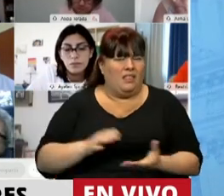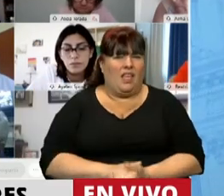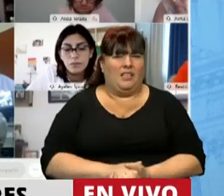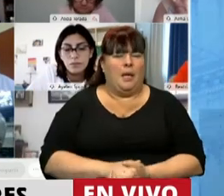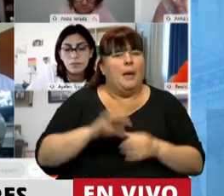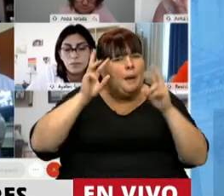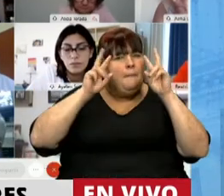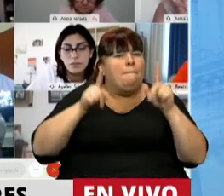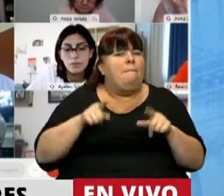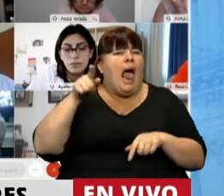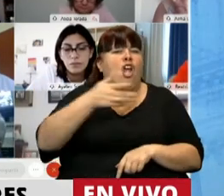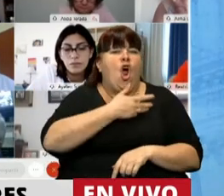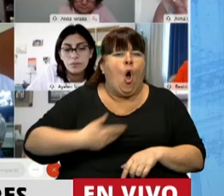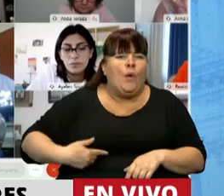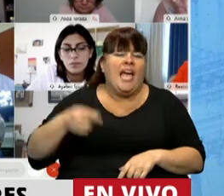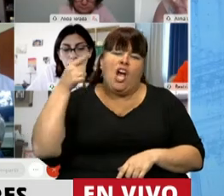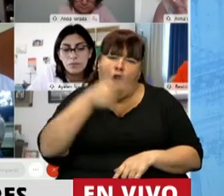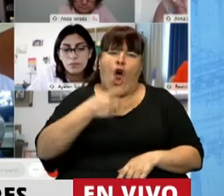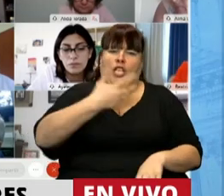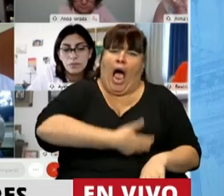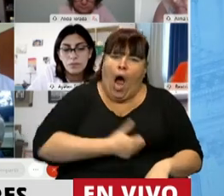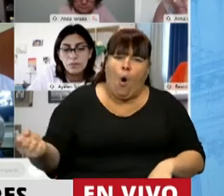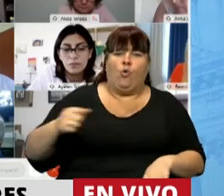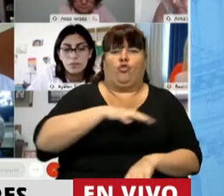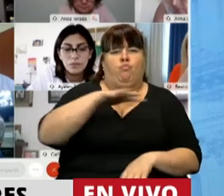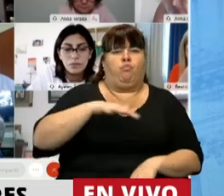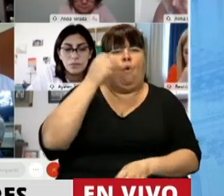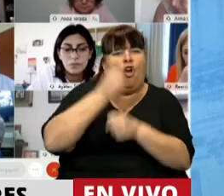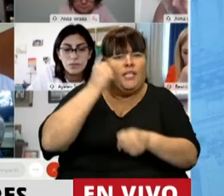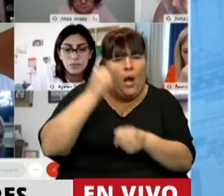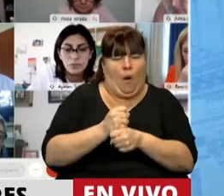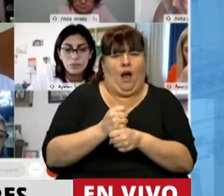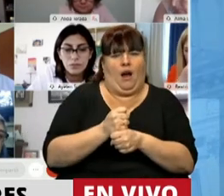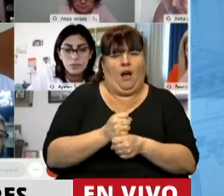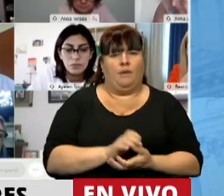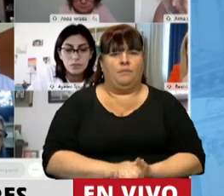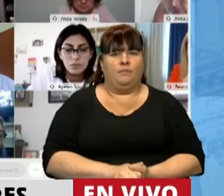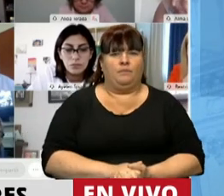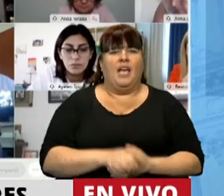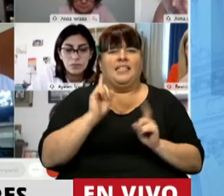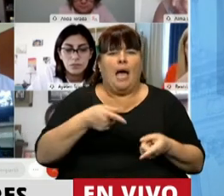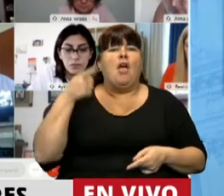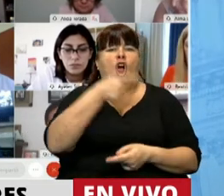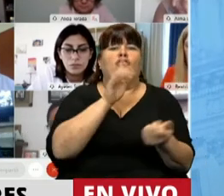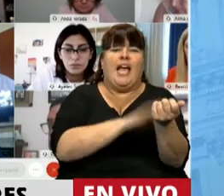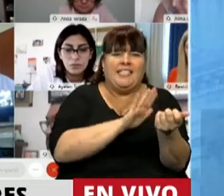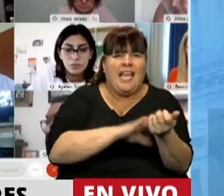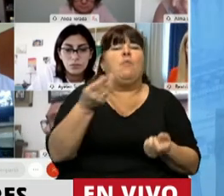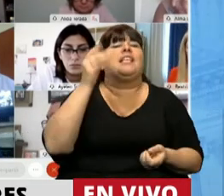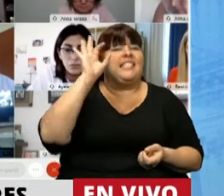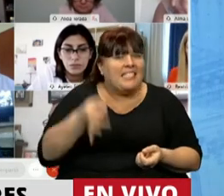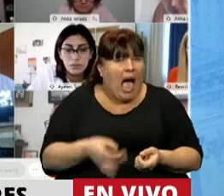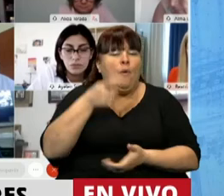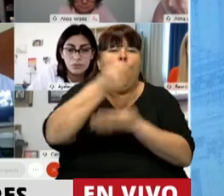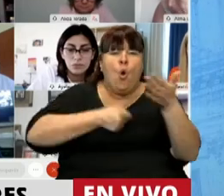el plan del gobierno de atacar y ajustar al conjunto del pueblo trabajador y atacar a la izquierda porque sabe